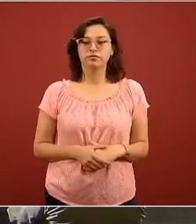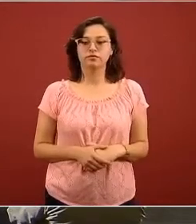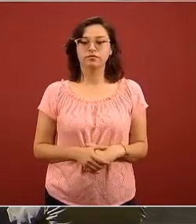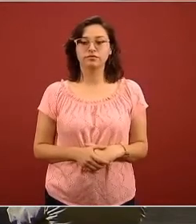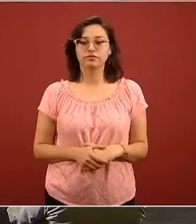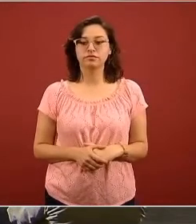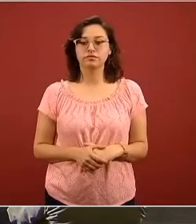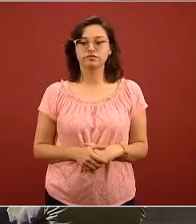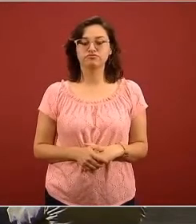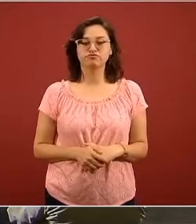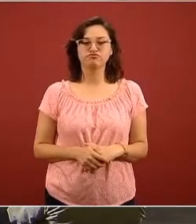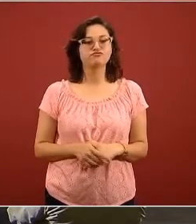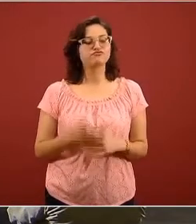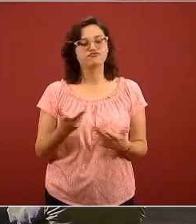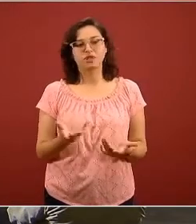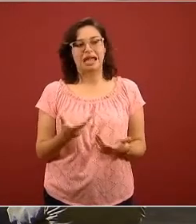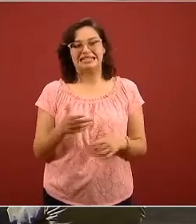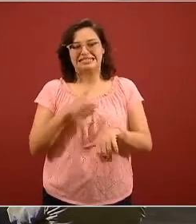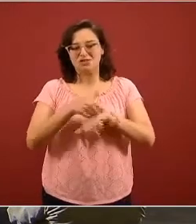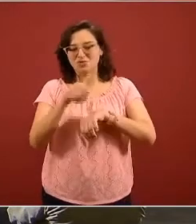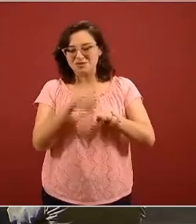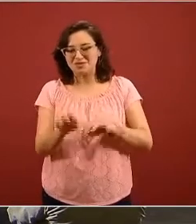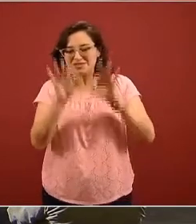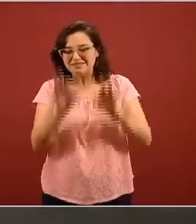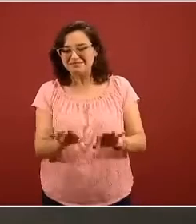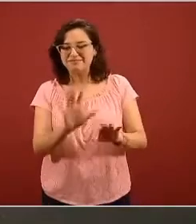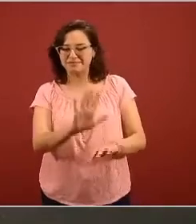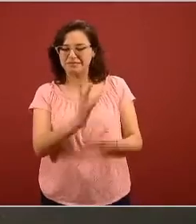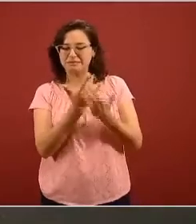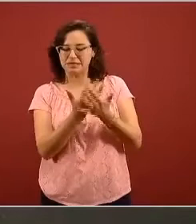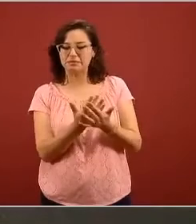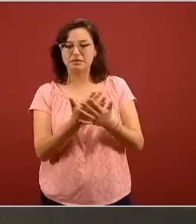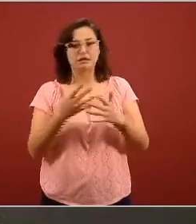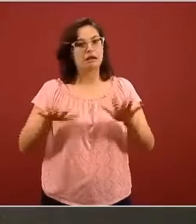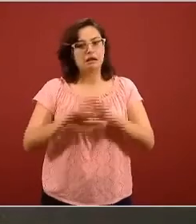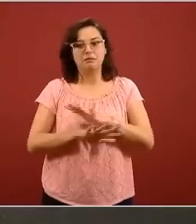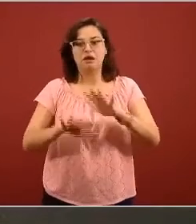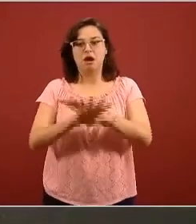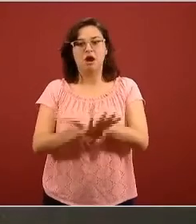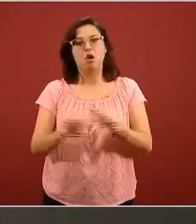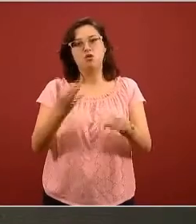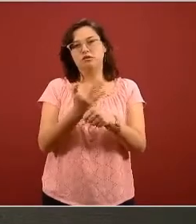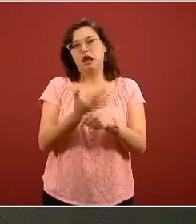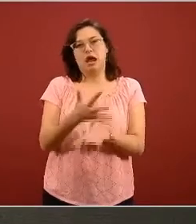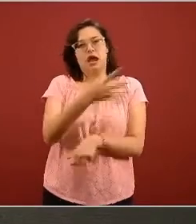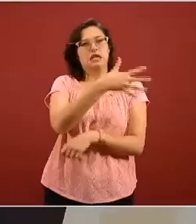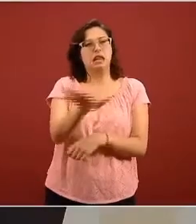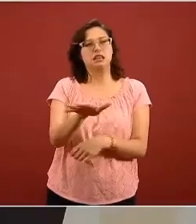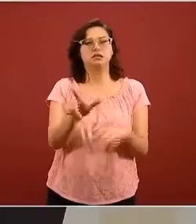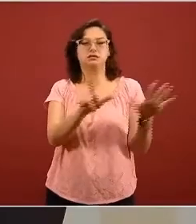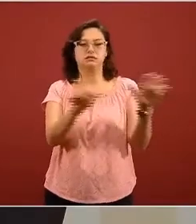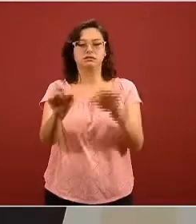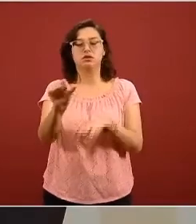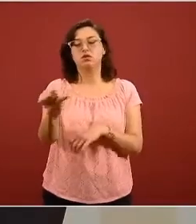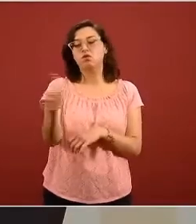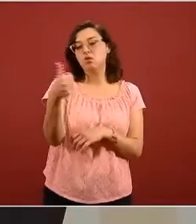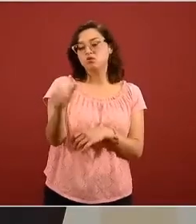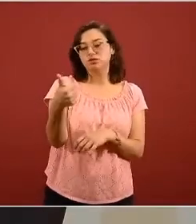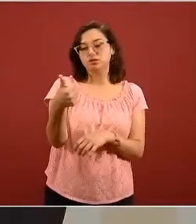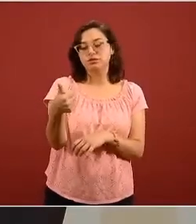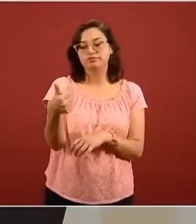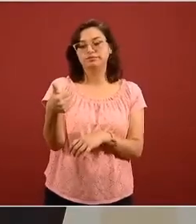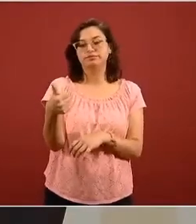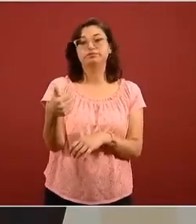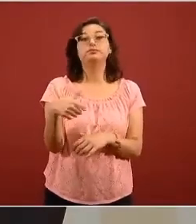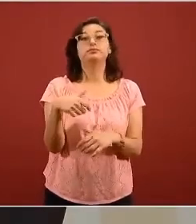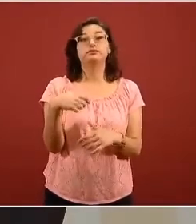precisar porque esto ha ido cambiando de manera muy acelerada ahorita le doy este dato general de 711 les habíamos anunciado que